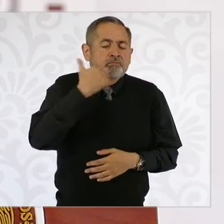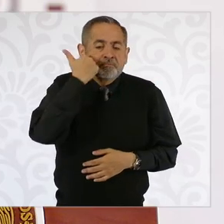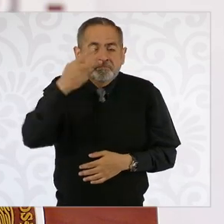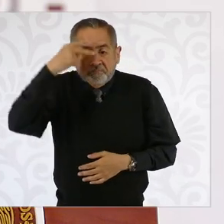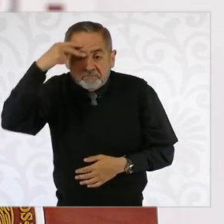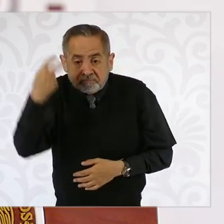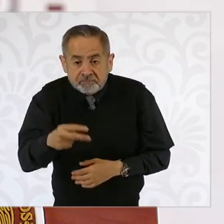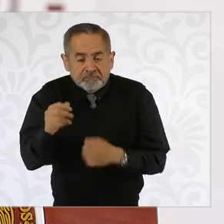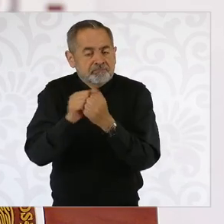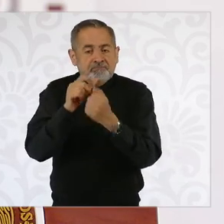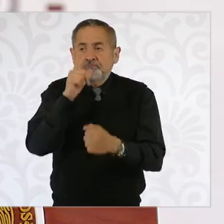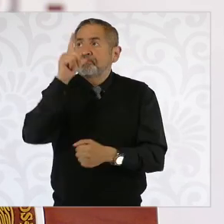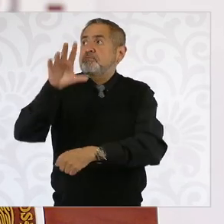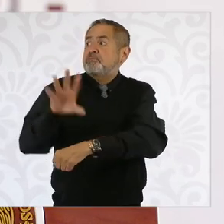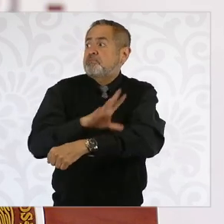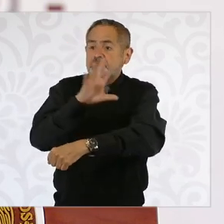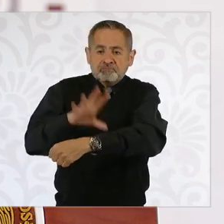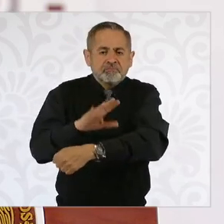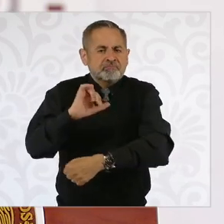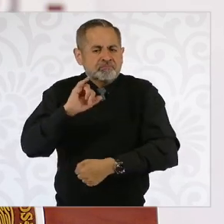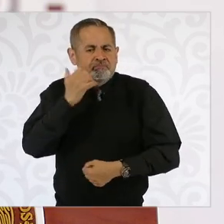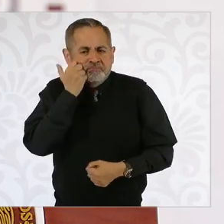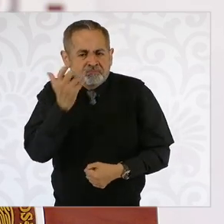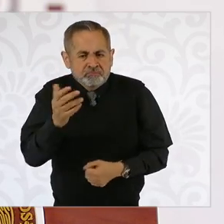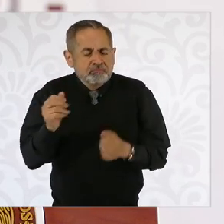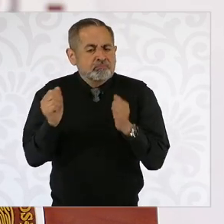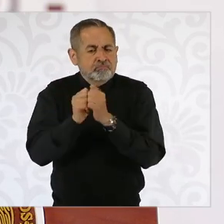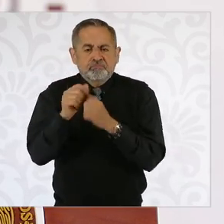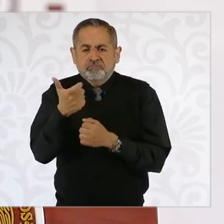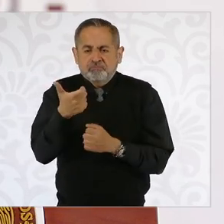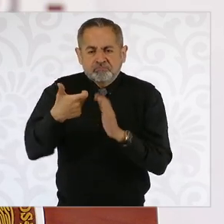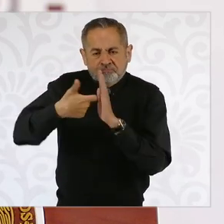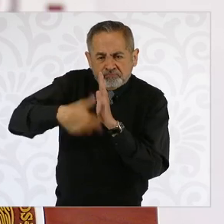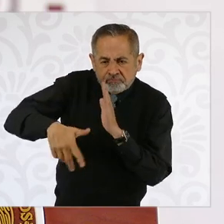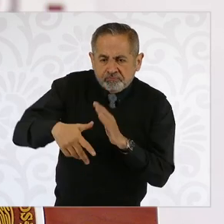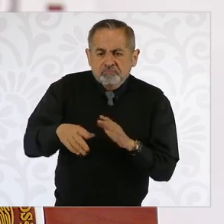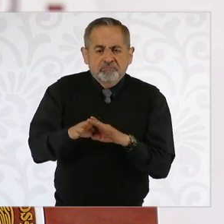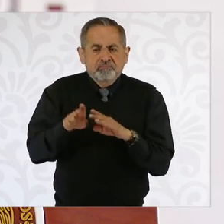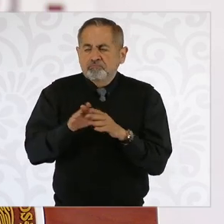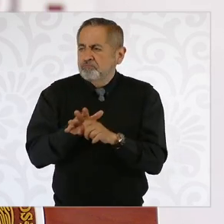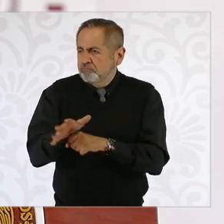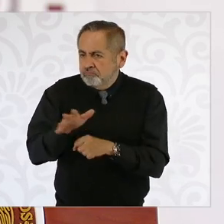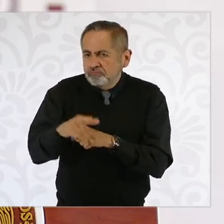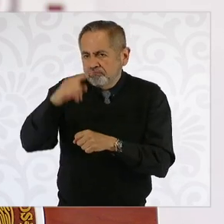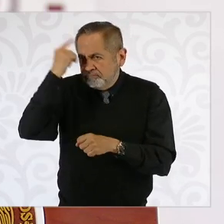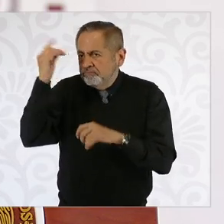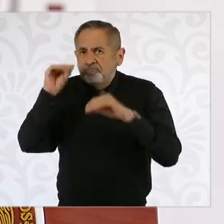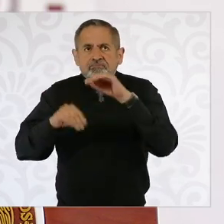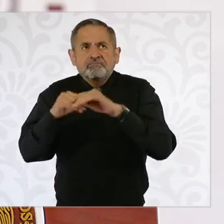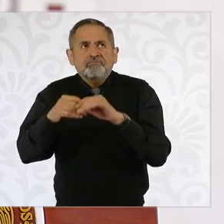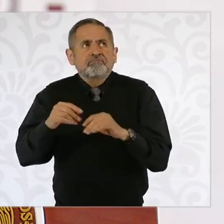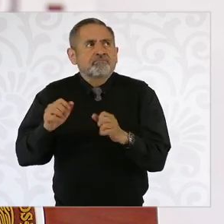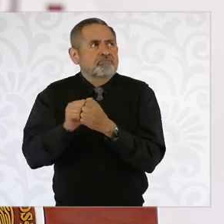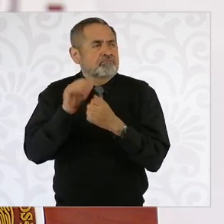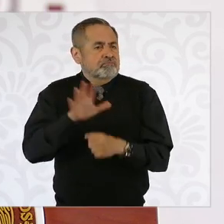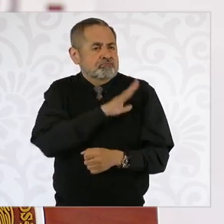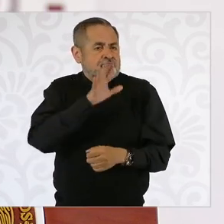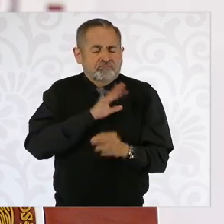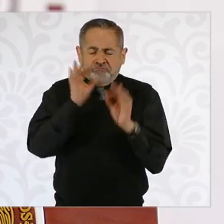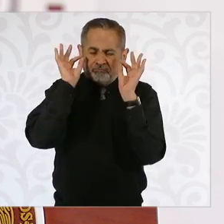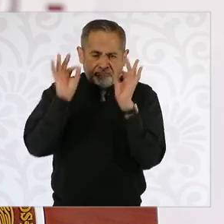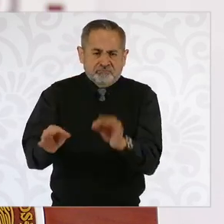a la electricidad de manera económica, viable y de buena calidad.